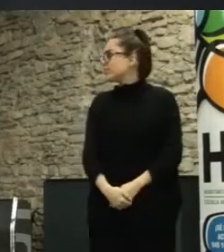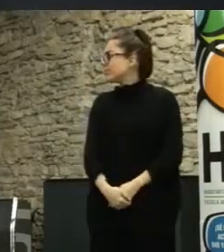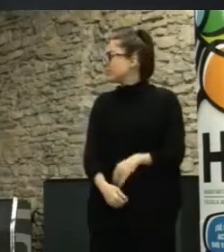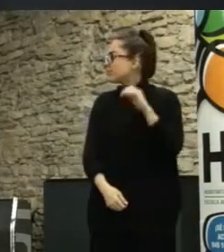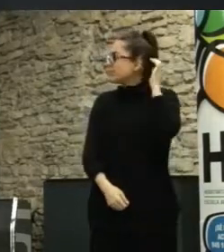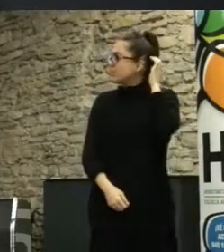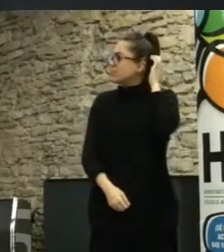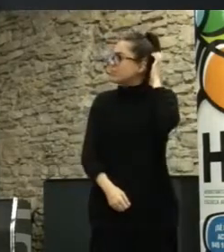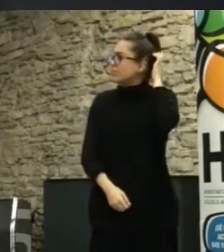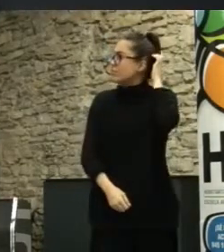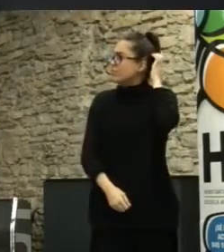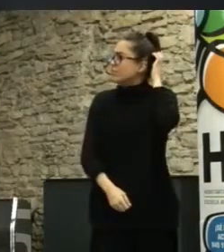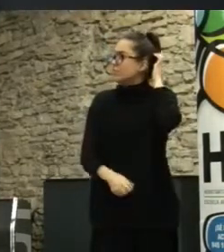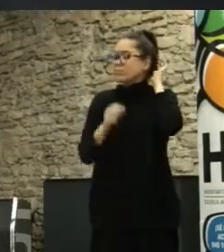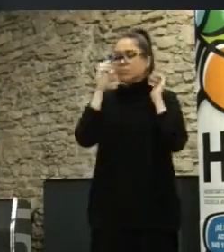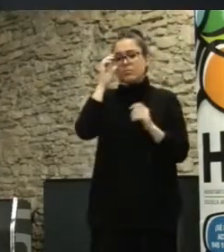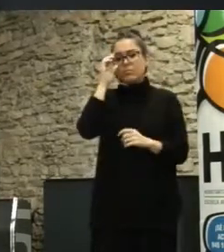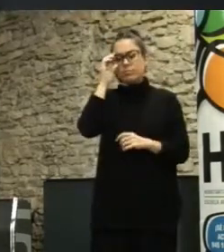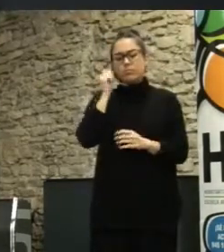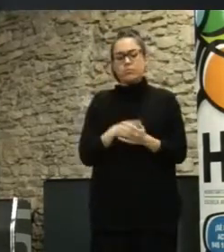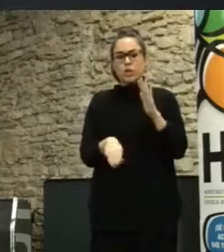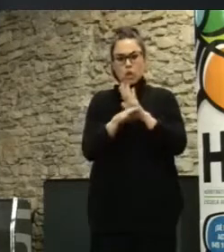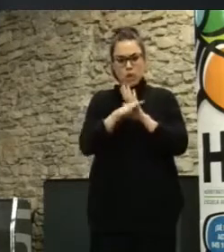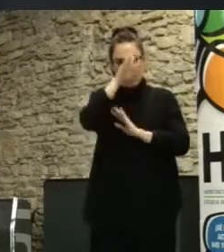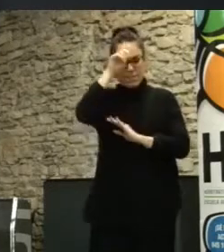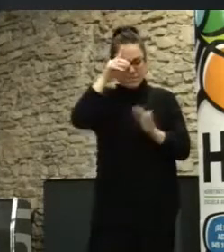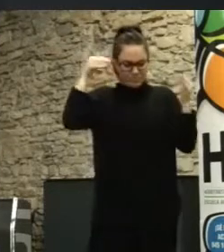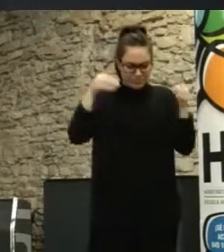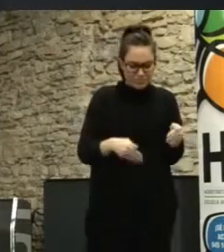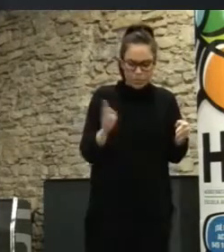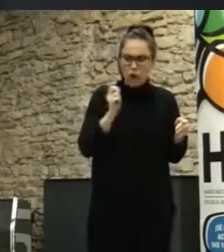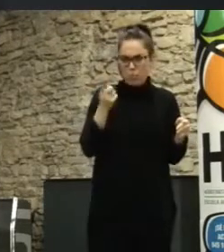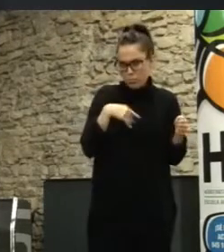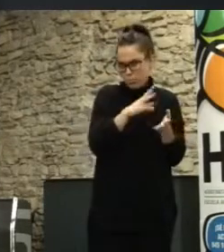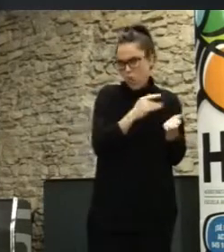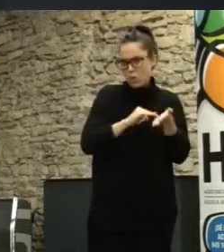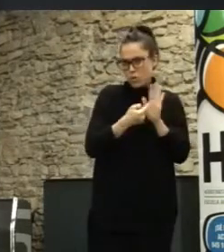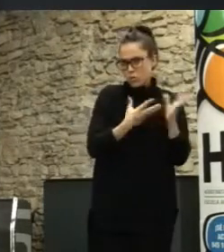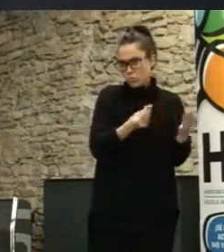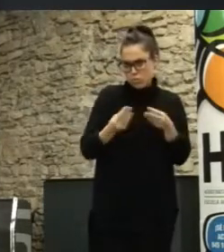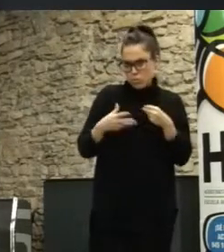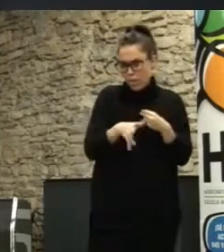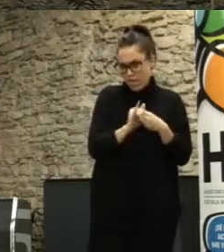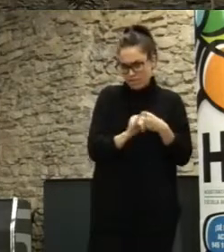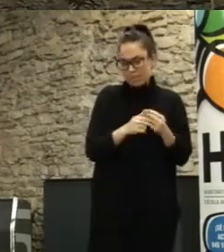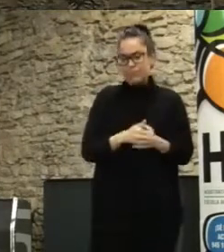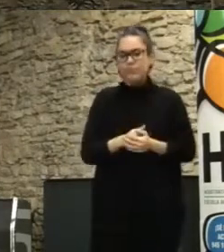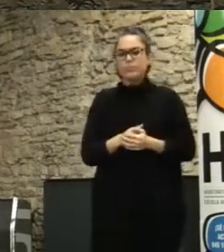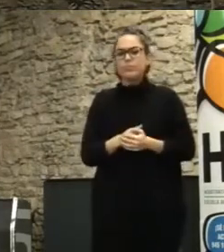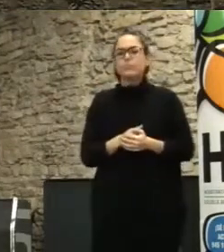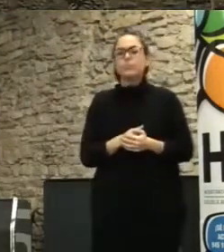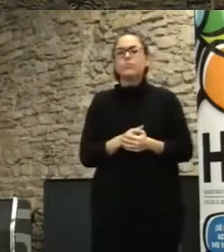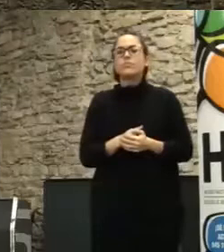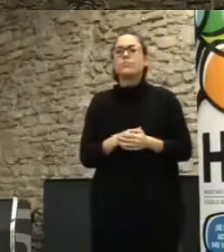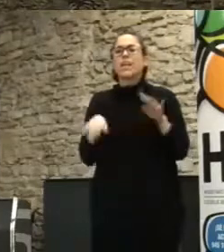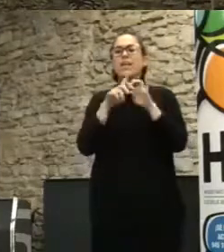Sigo con, no, para no hablar solo de Madrid, aunque hay bastantes más proyectos de Madrid, de abajo arriba, ¿no? El button up. El marco civil de